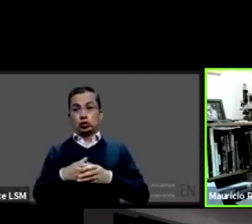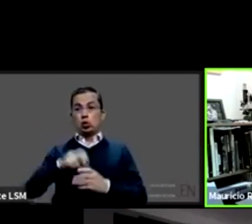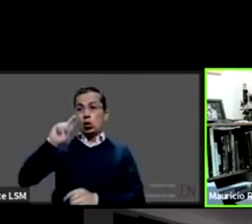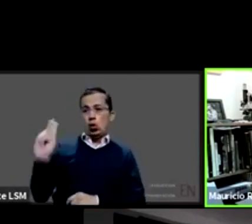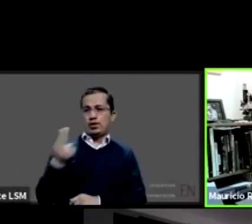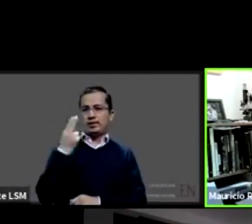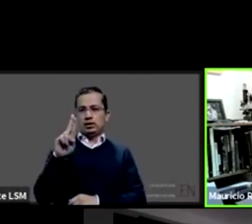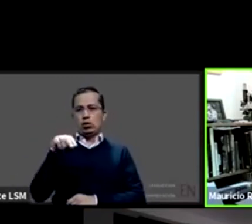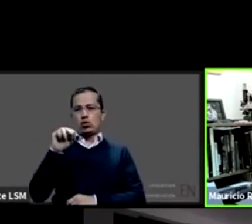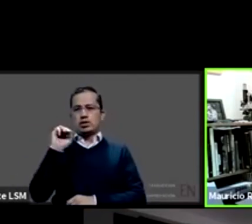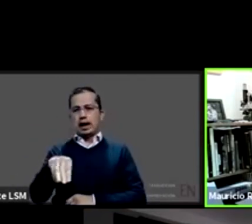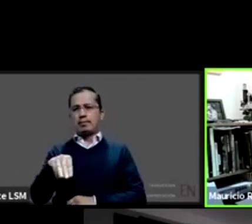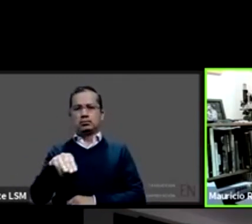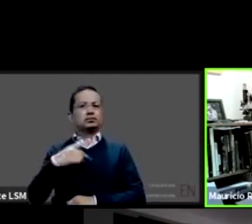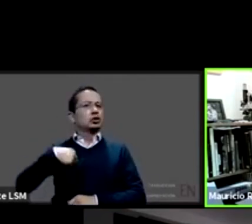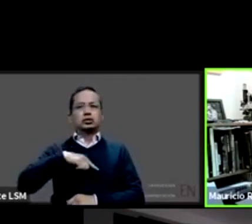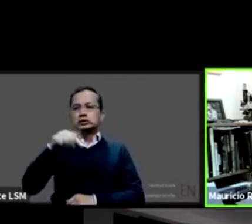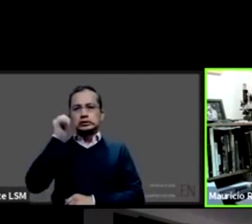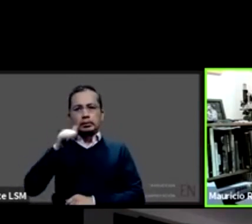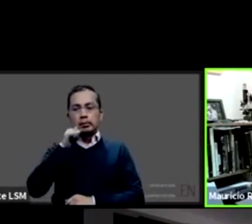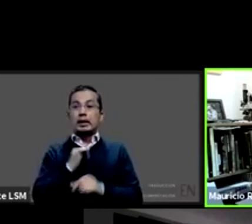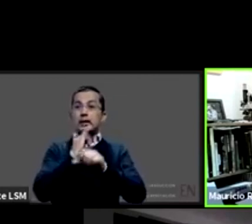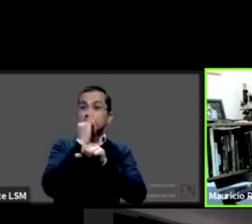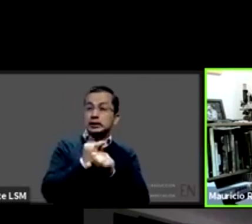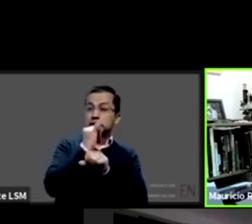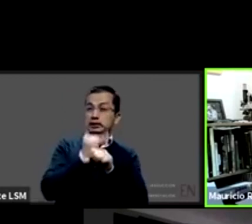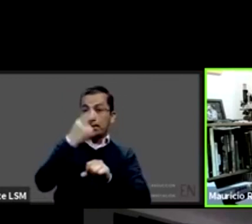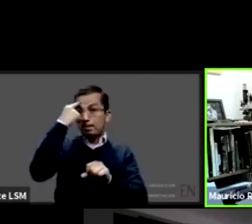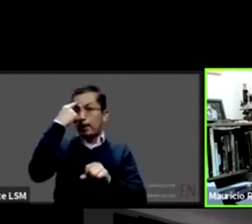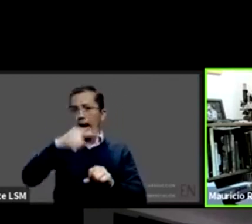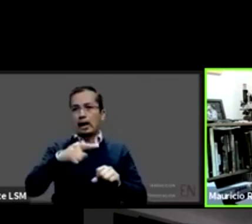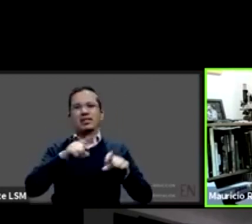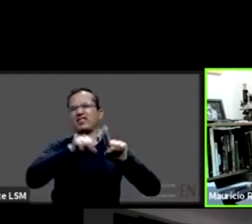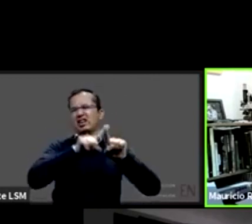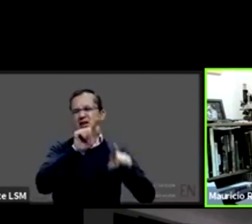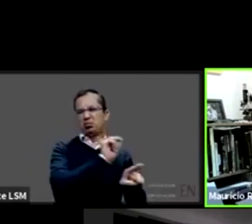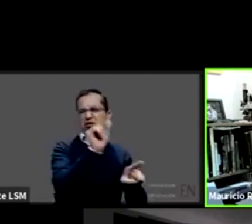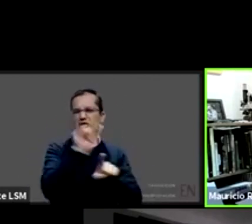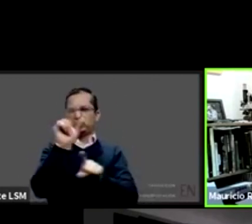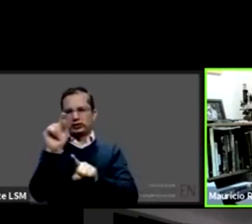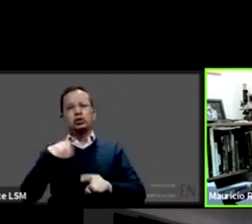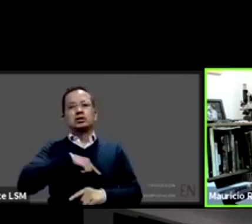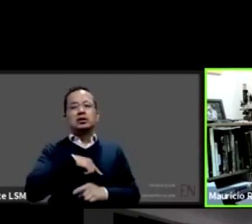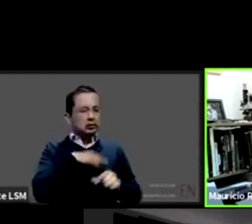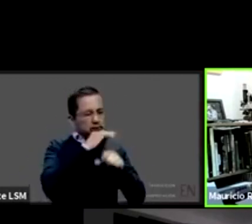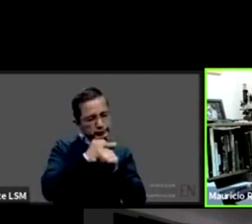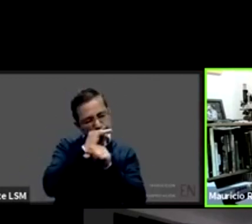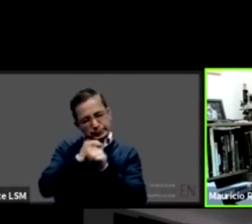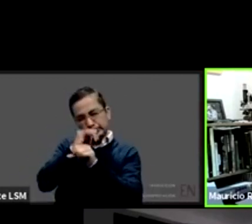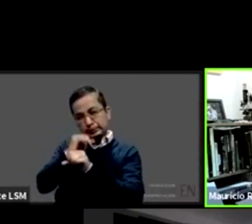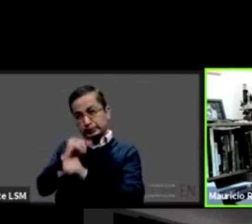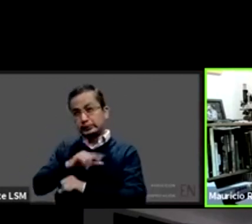investigación en todas las disciplinas a información comunicación este somos